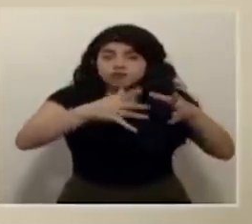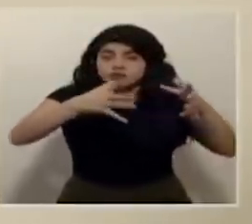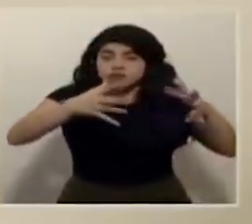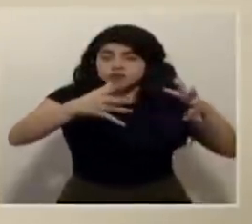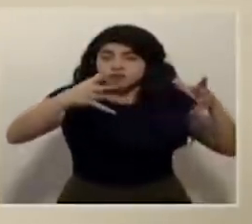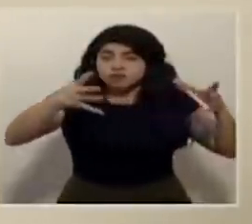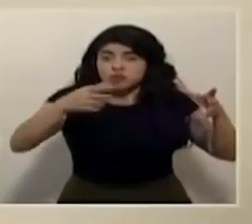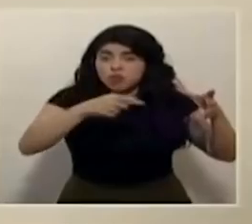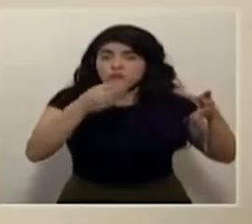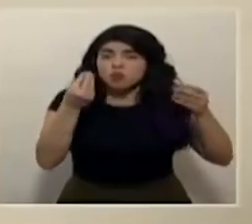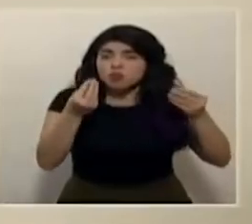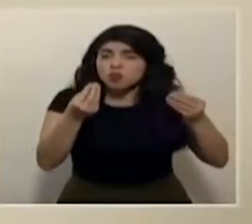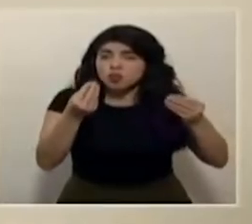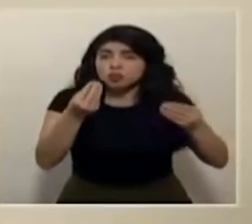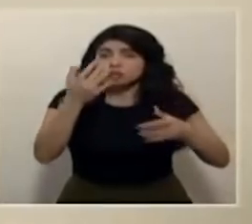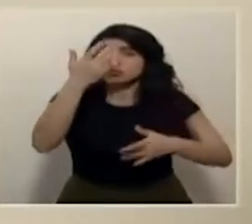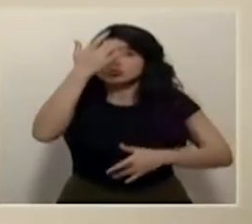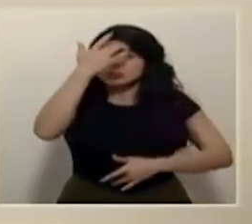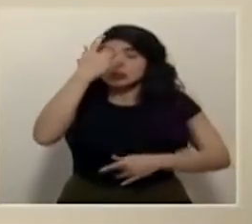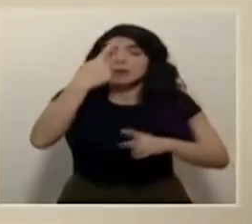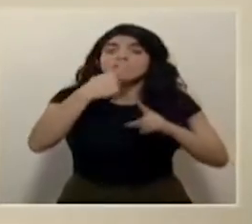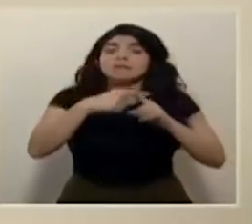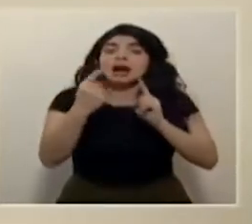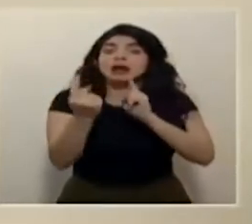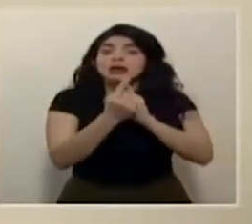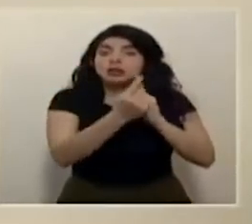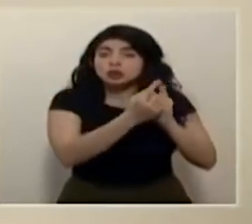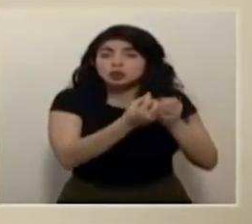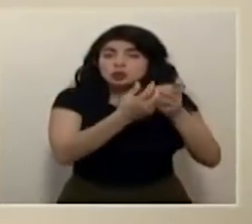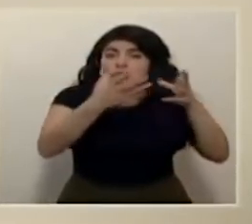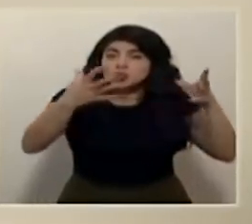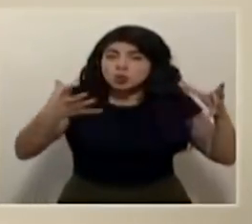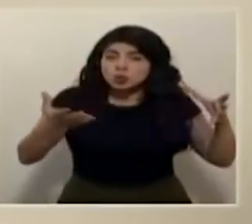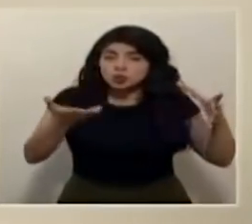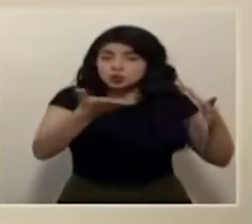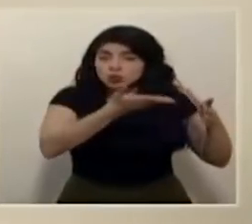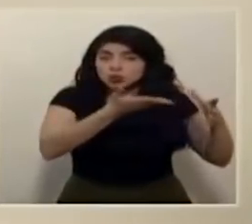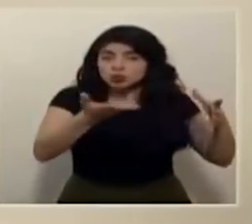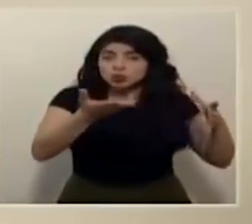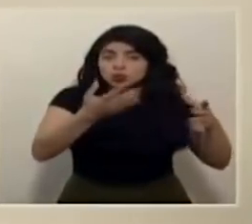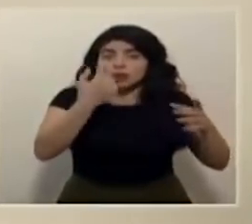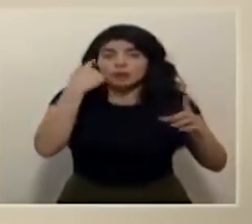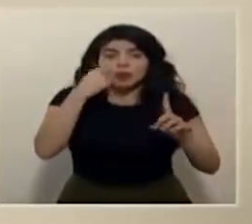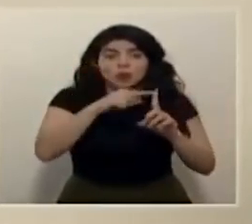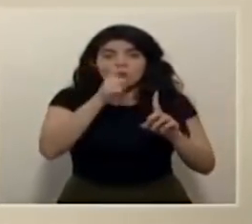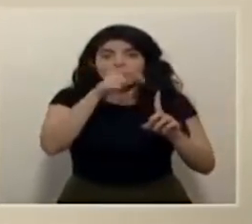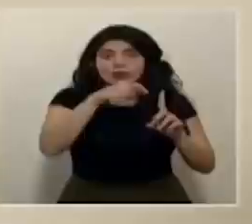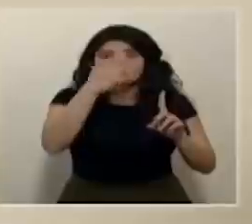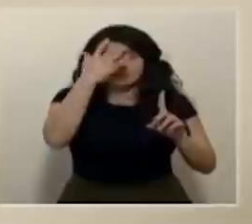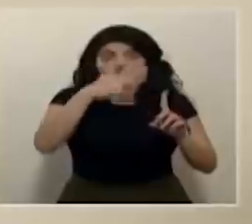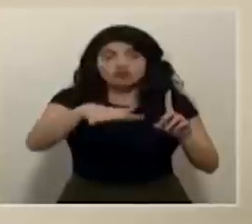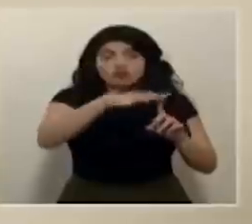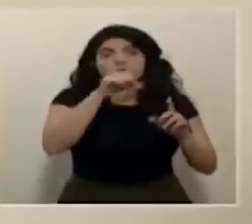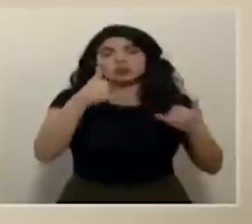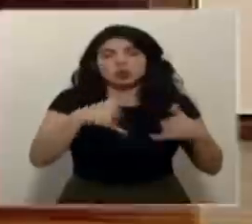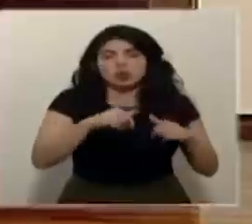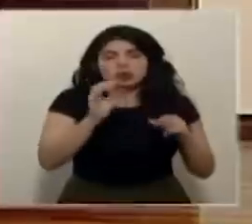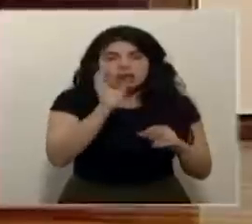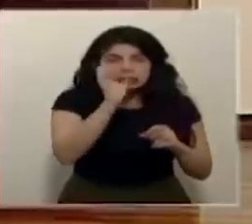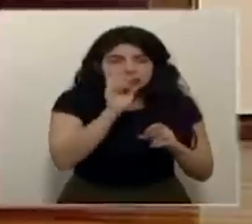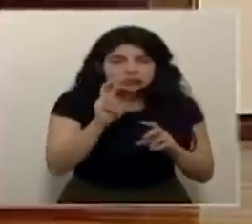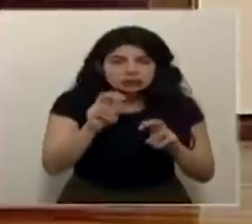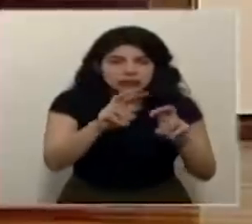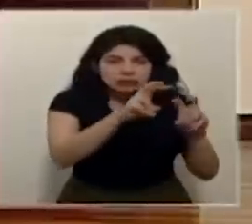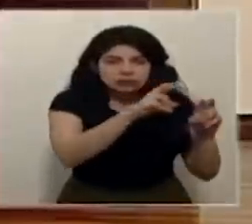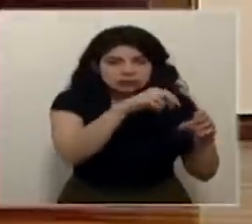grande tanto de casos como de contactos que giran alrededor de un solo caso la siguiente